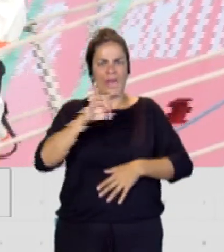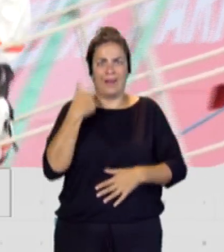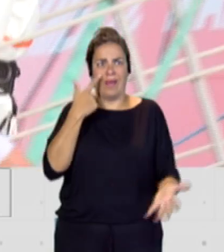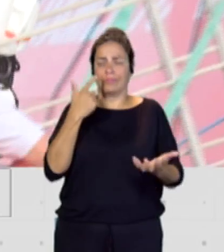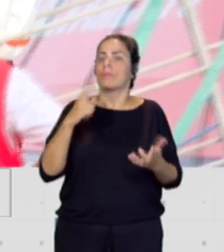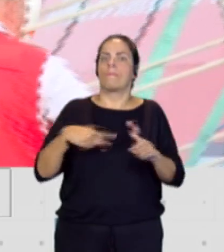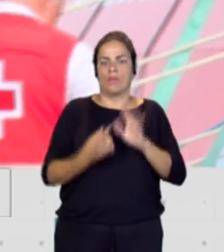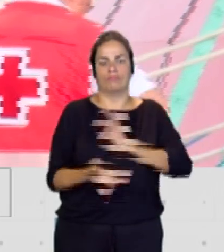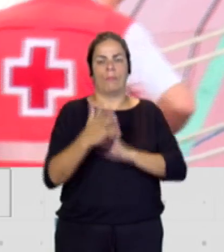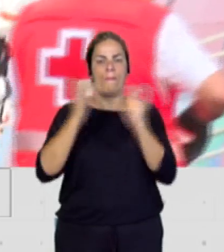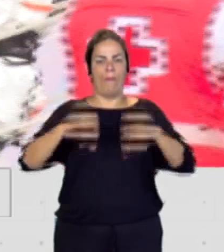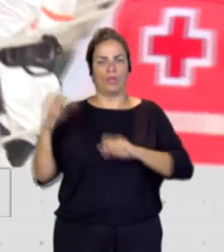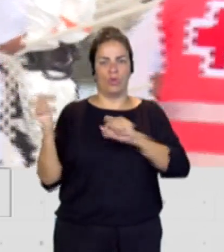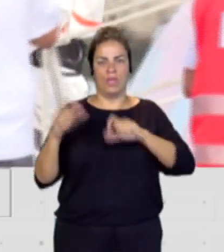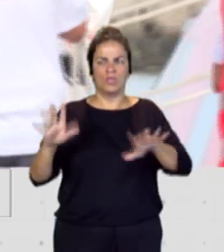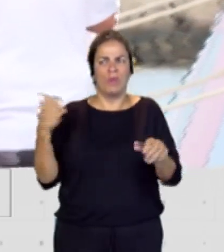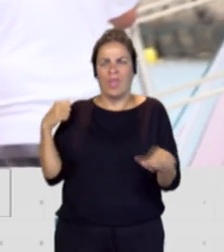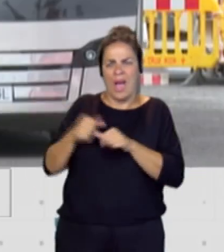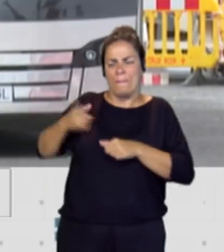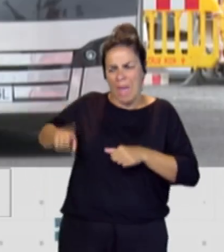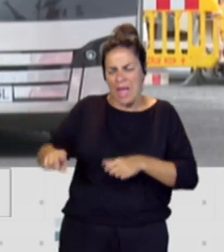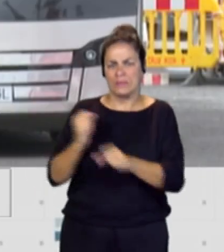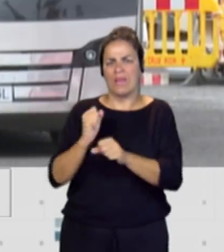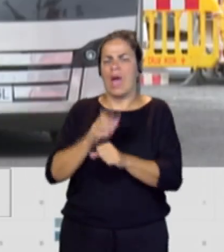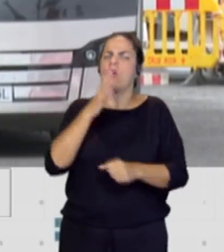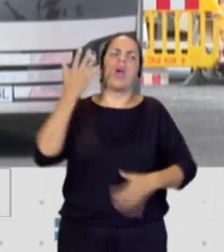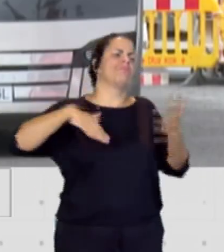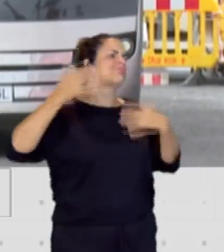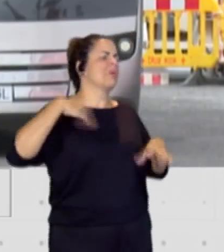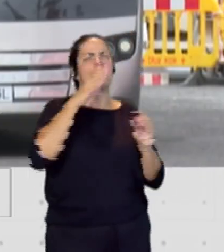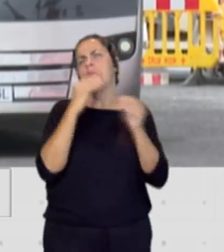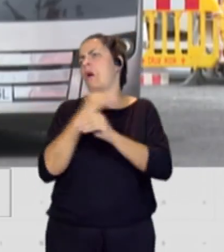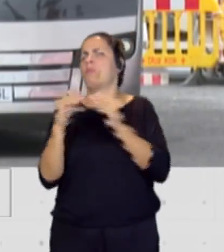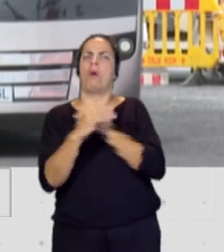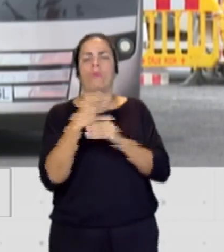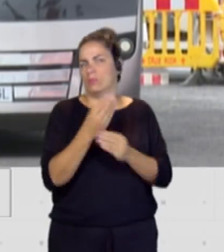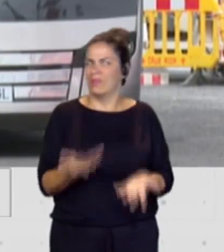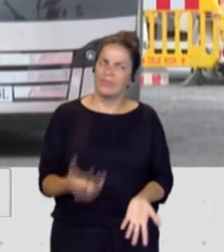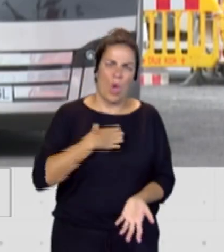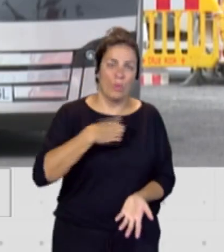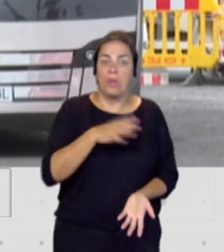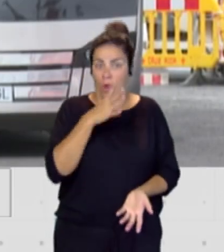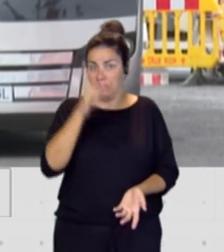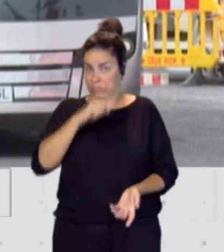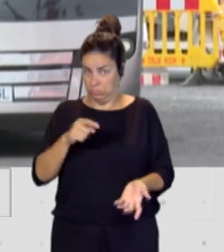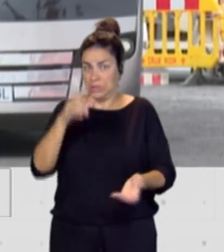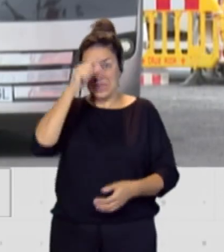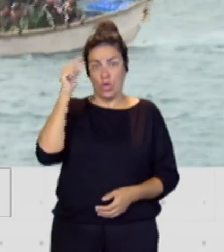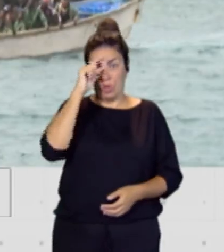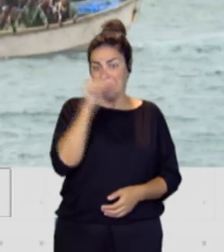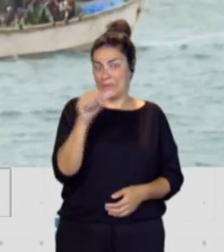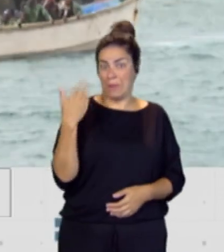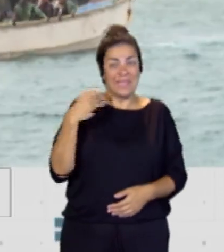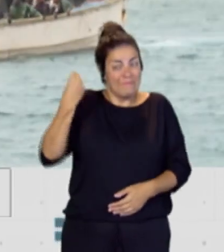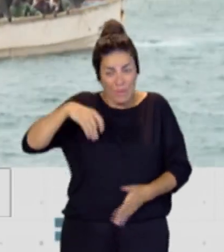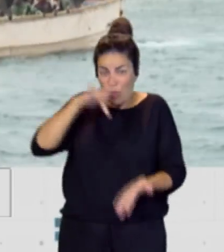tantos meses de trabajo estar con excusas, con contradicciones porque quiero recordar que el señor Domínguez la semana pasada el mismo día